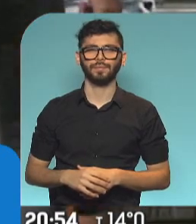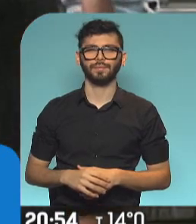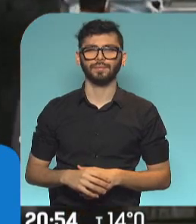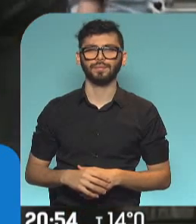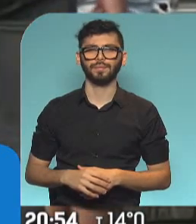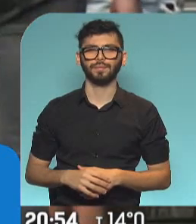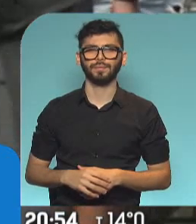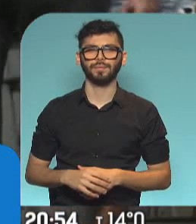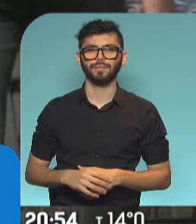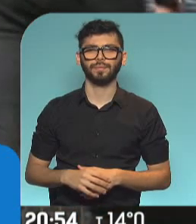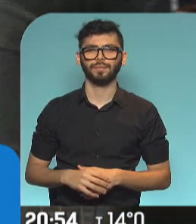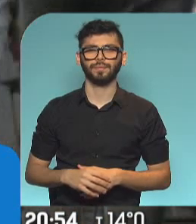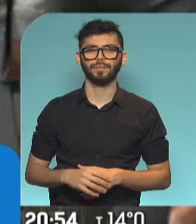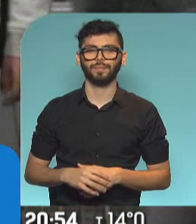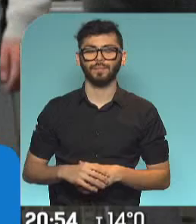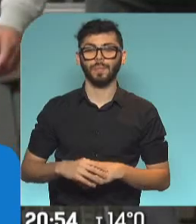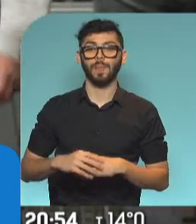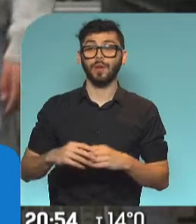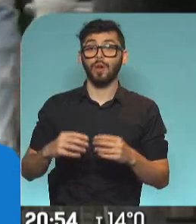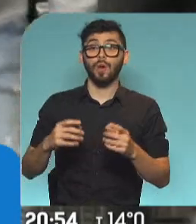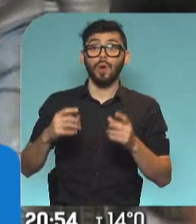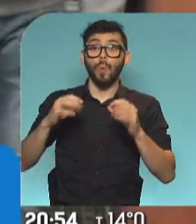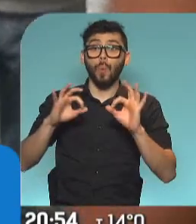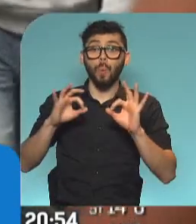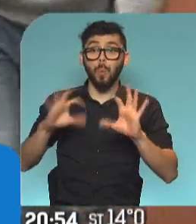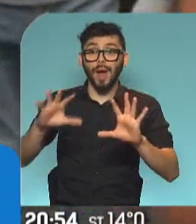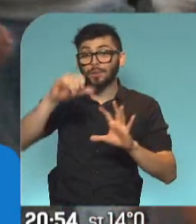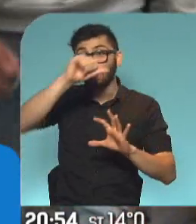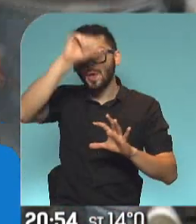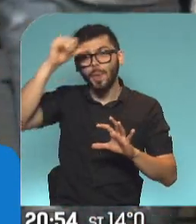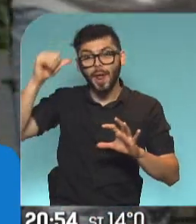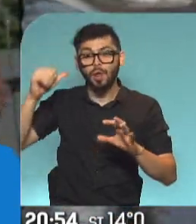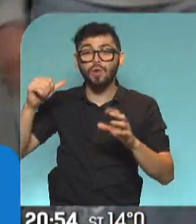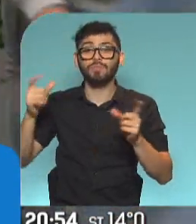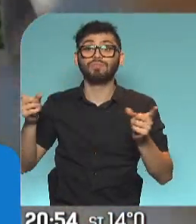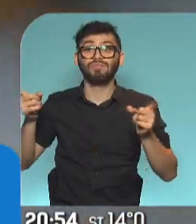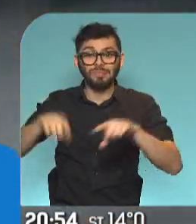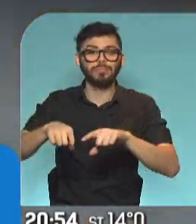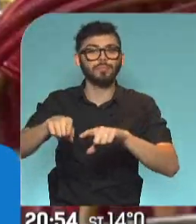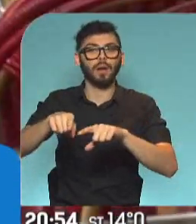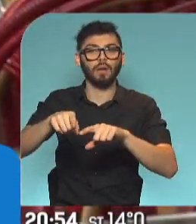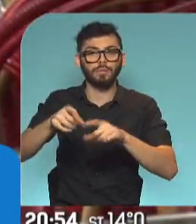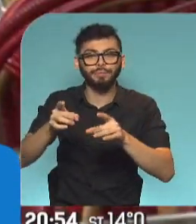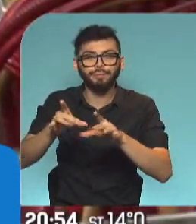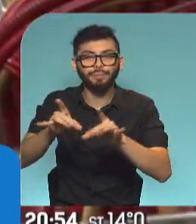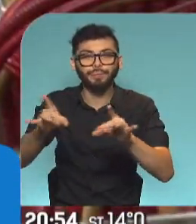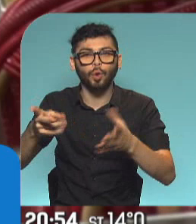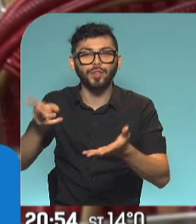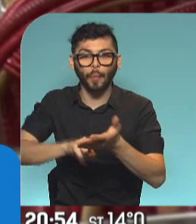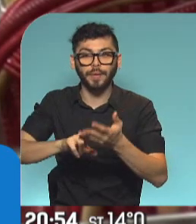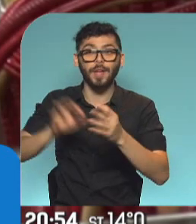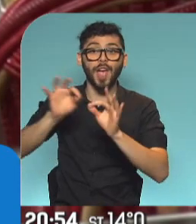Con el retorno de las vacaciones de verano, un nuevo rebrote de coronavirus encendió las alertas en Europa.